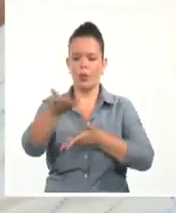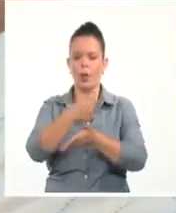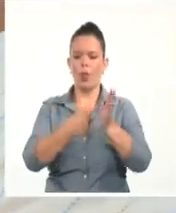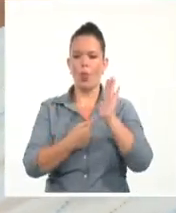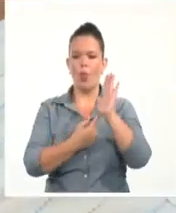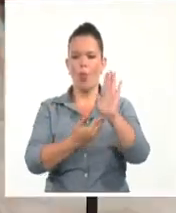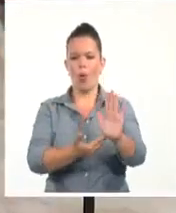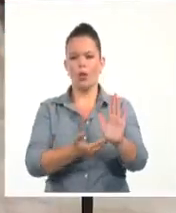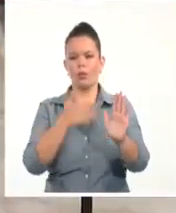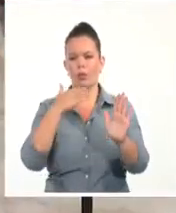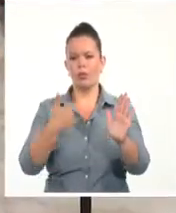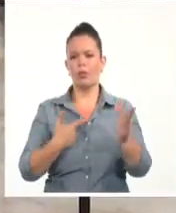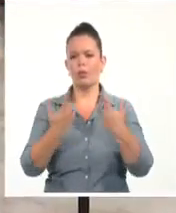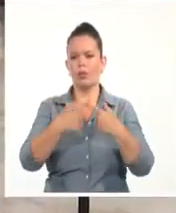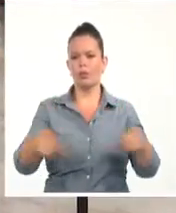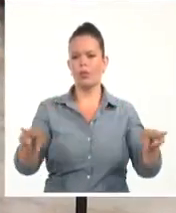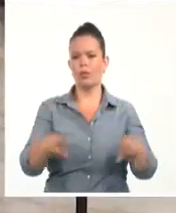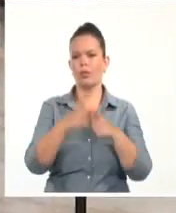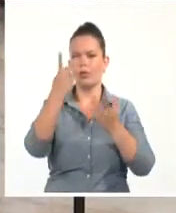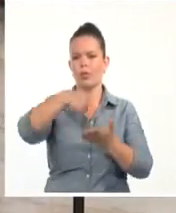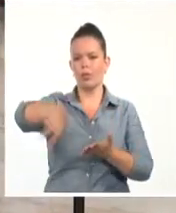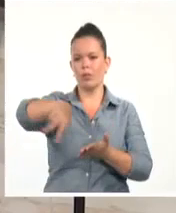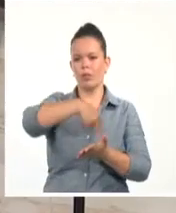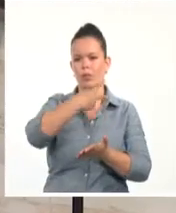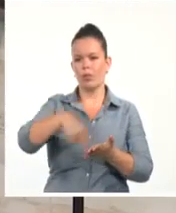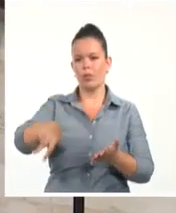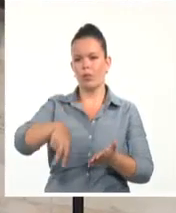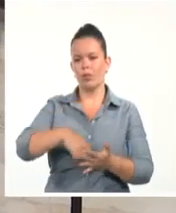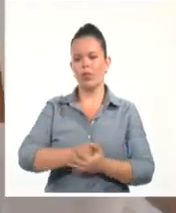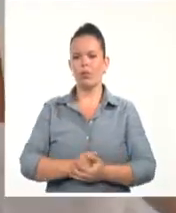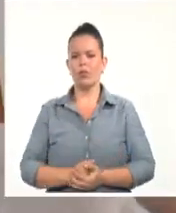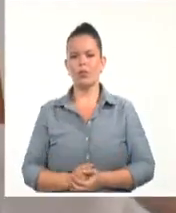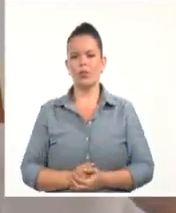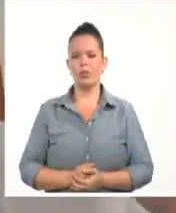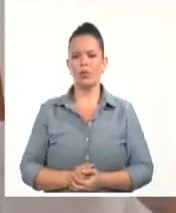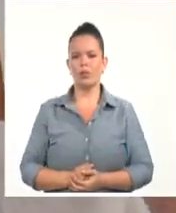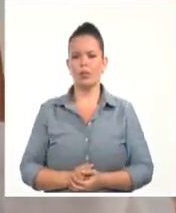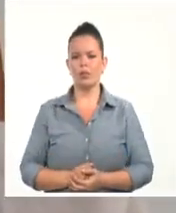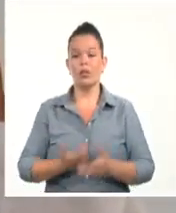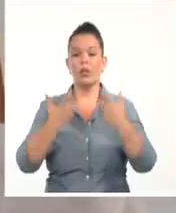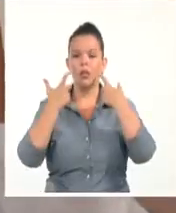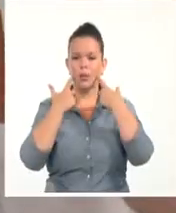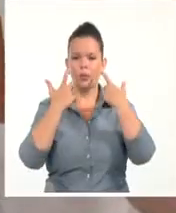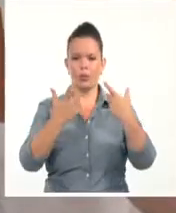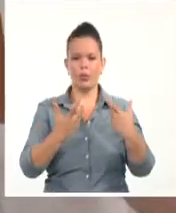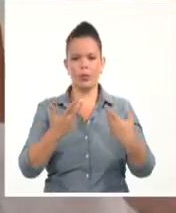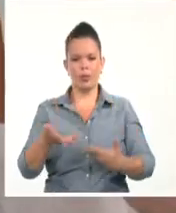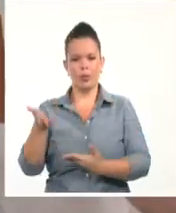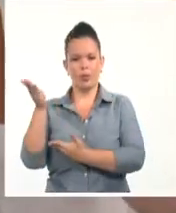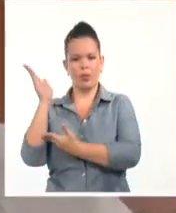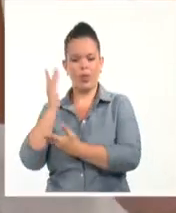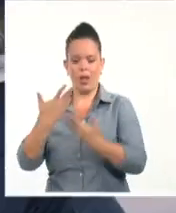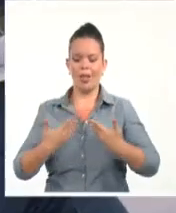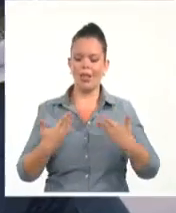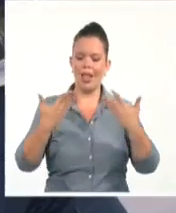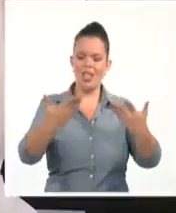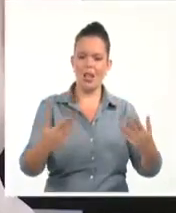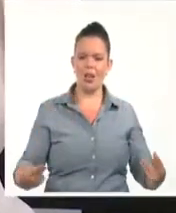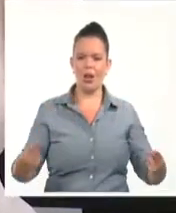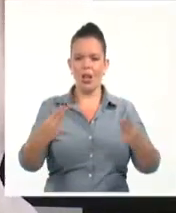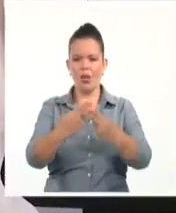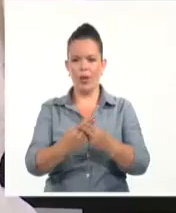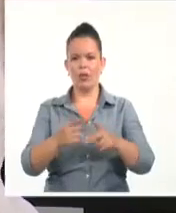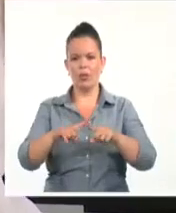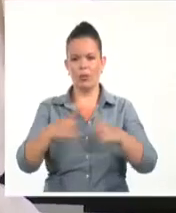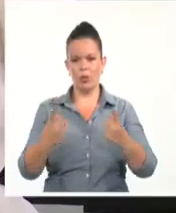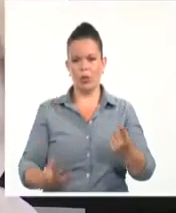danzonero, ferviente defensor y cultivador del género y una de las figuras a la que se dedica el evento en el centenario de su natalicio.